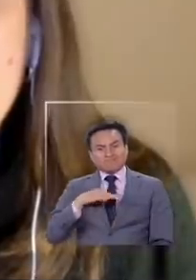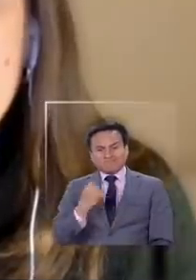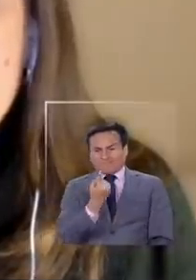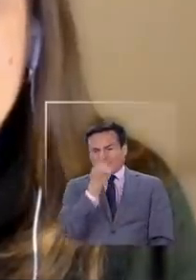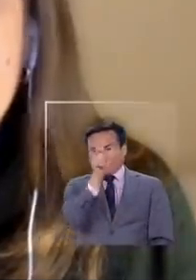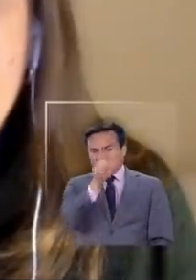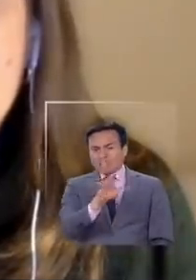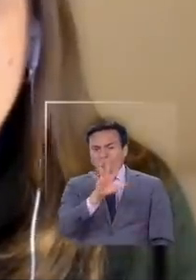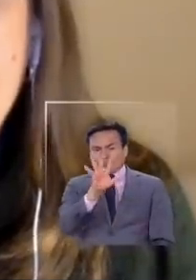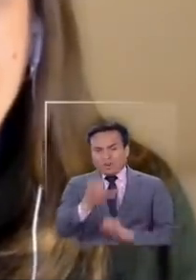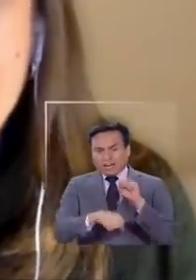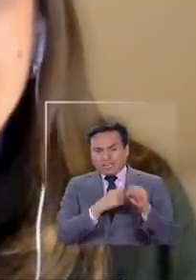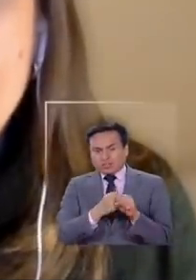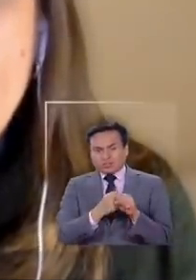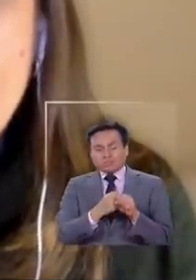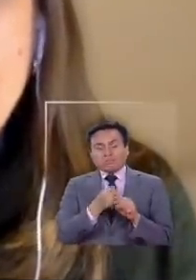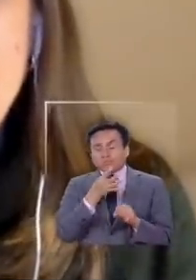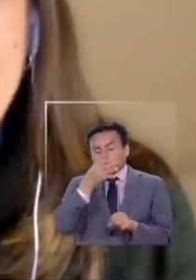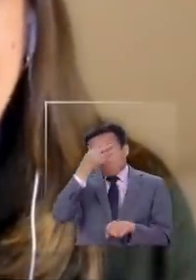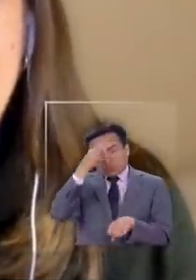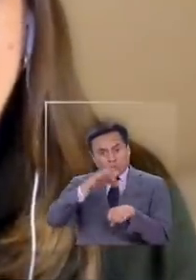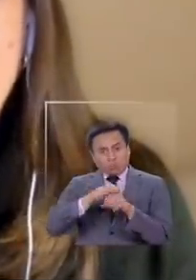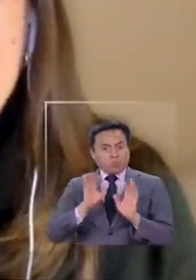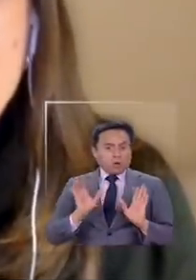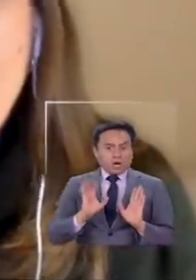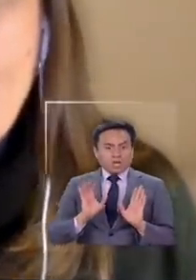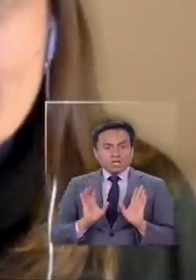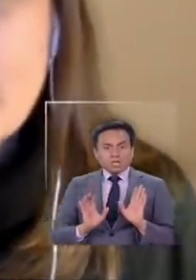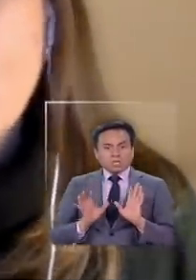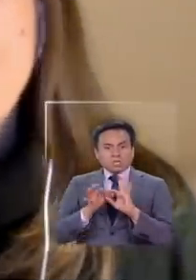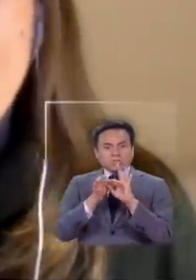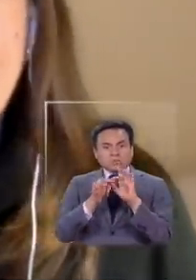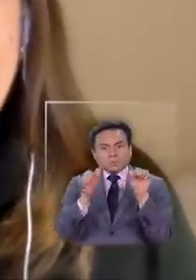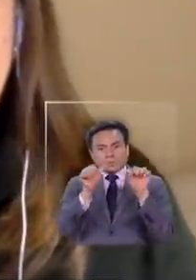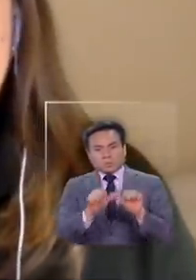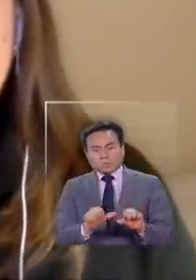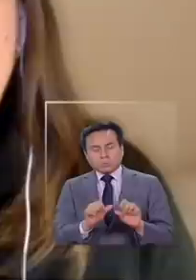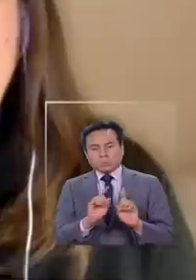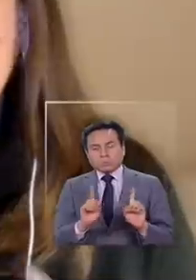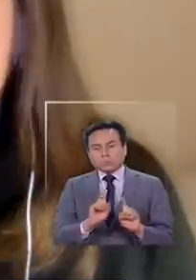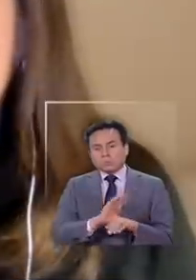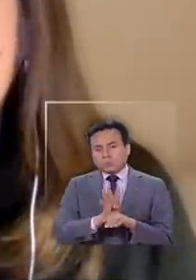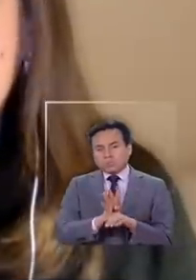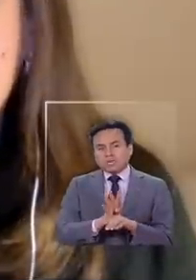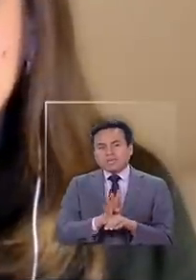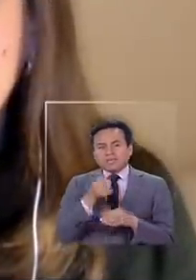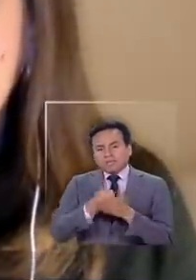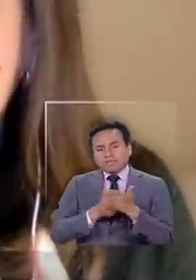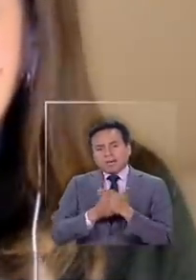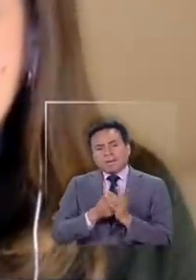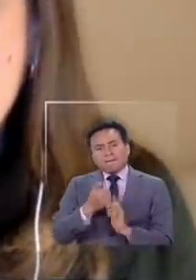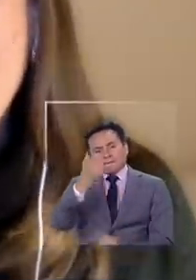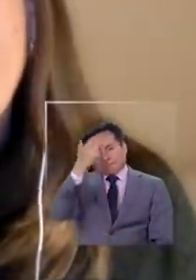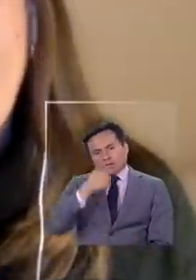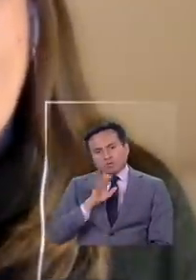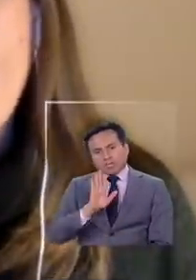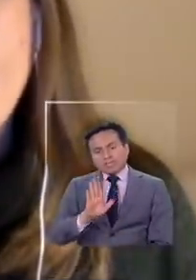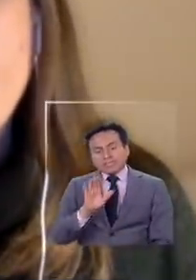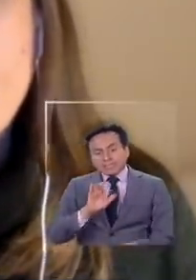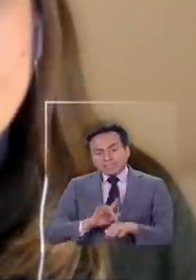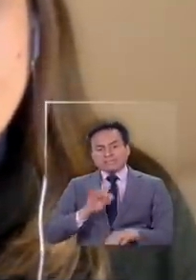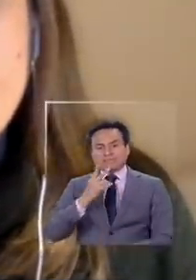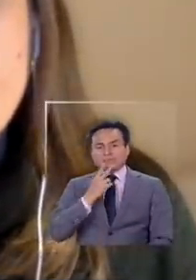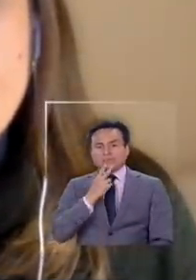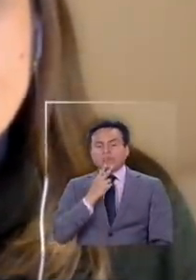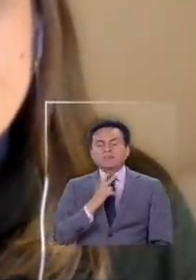el momento no tiene ninguna enfermedad que pudiera coayudar a ese virus que le está atacando al cuerpo. Está en una batalla personal muy delicada.